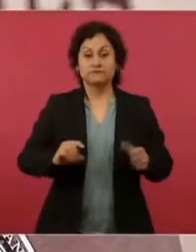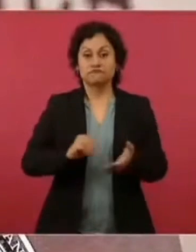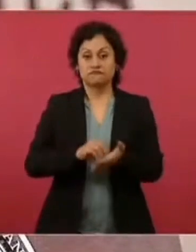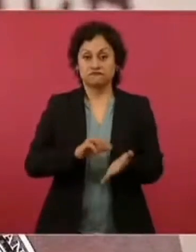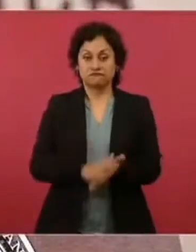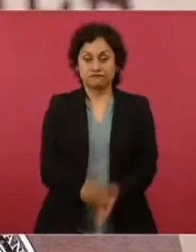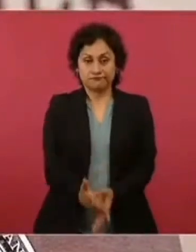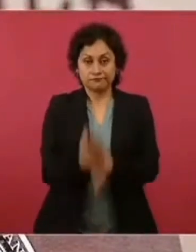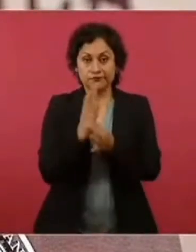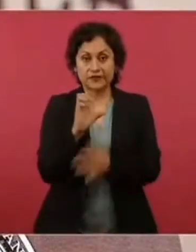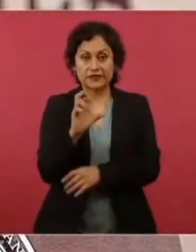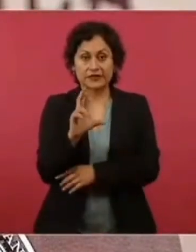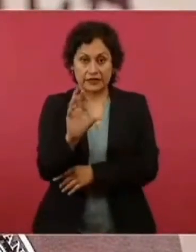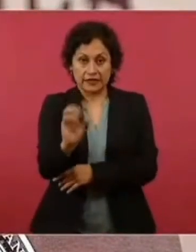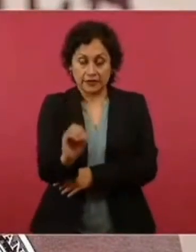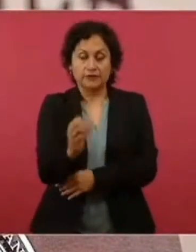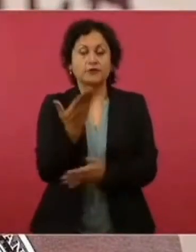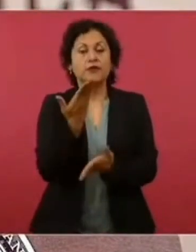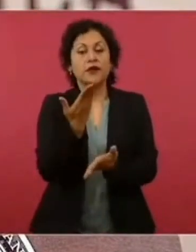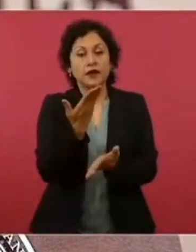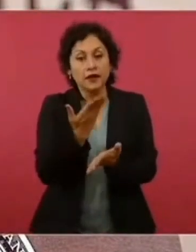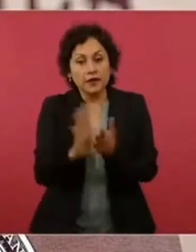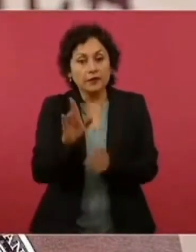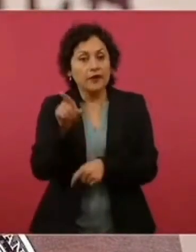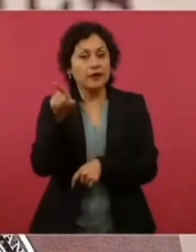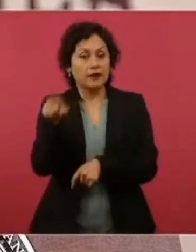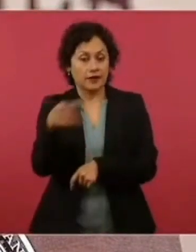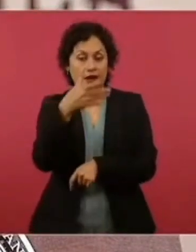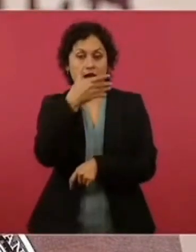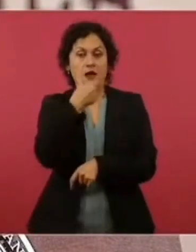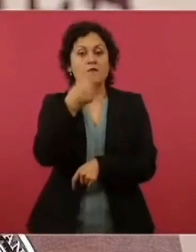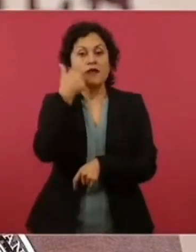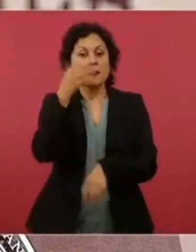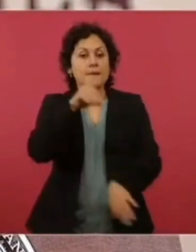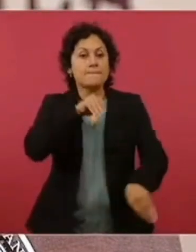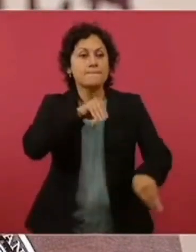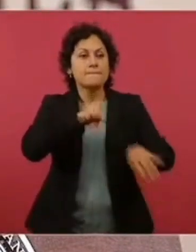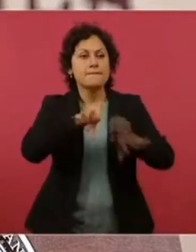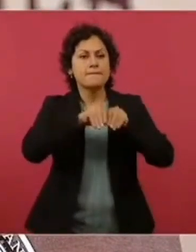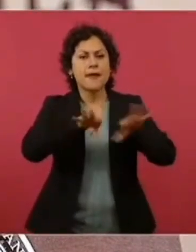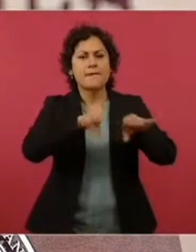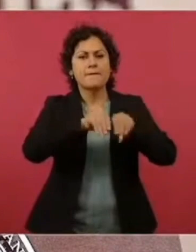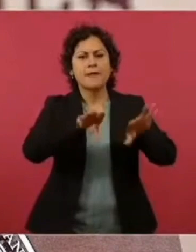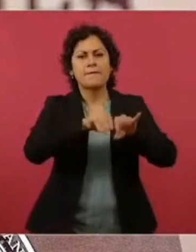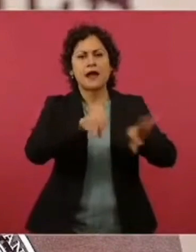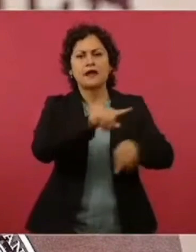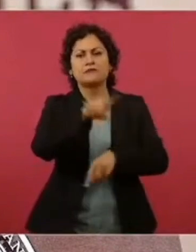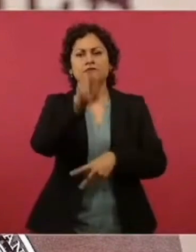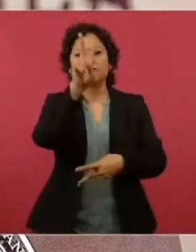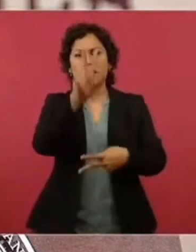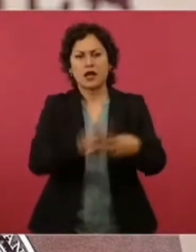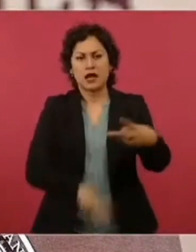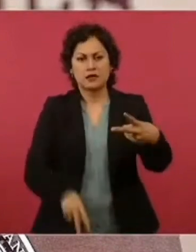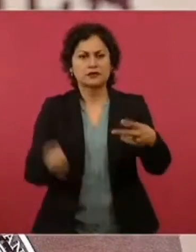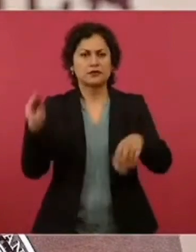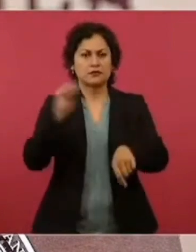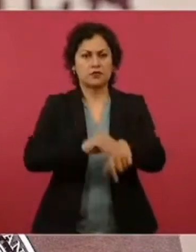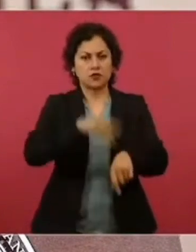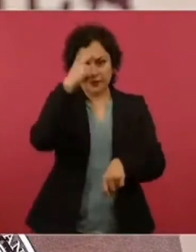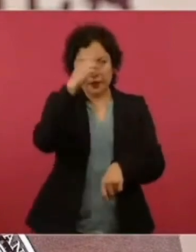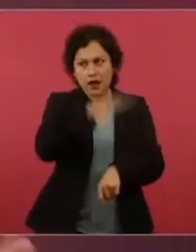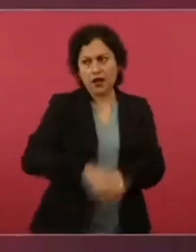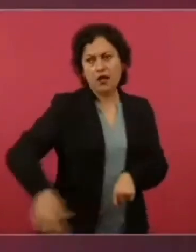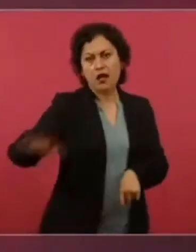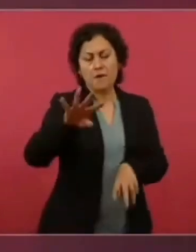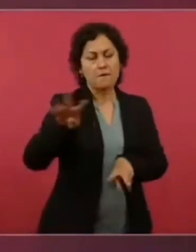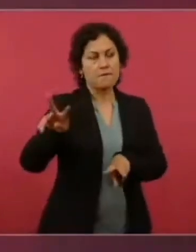Además, él intenta hacer una tendencia en las redes sociales con un hashtag y aunque solamente unas